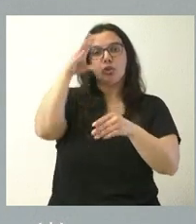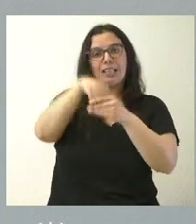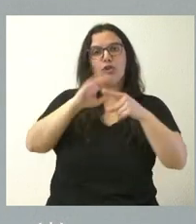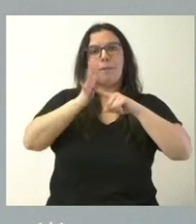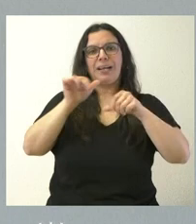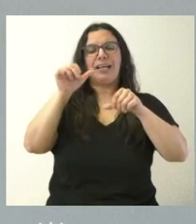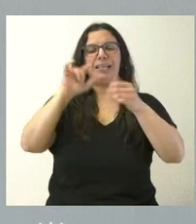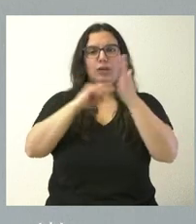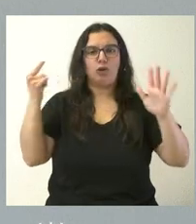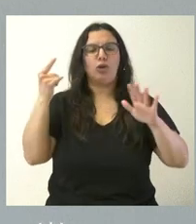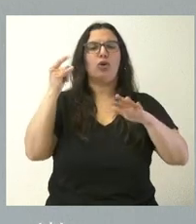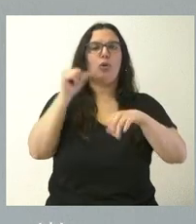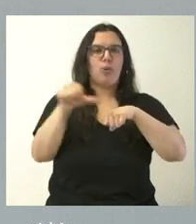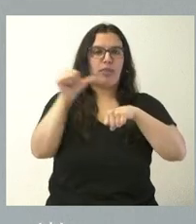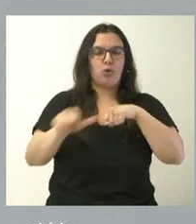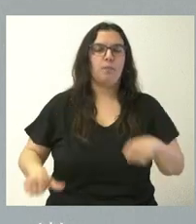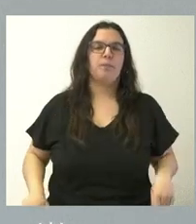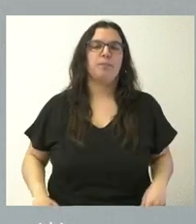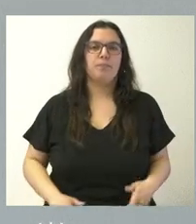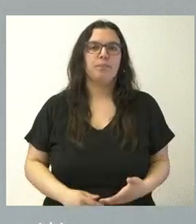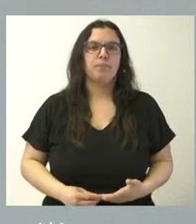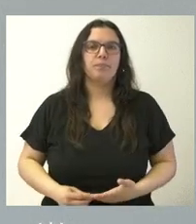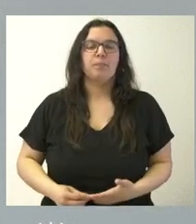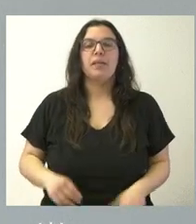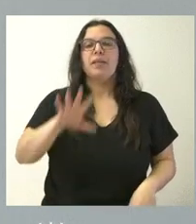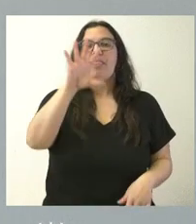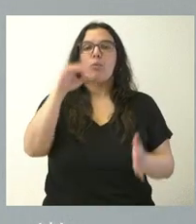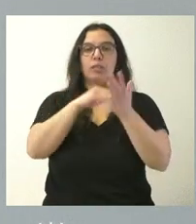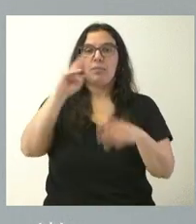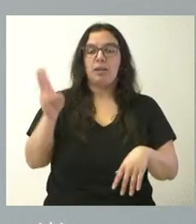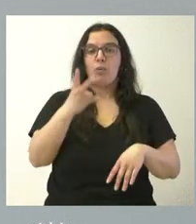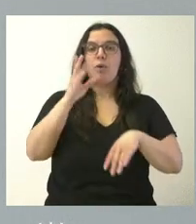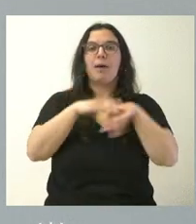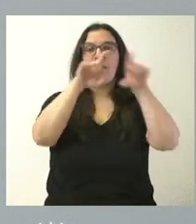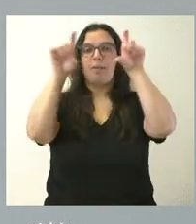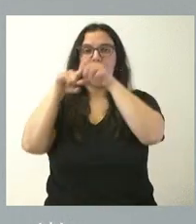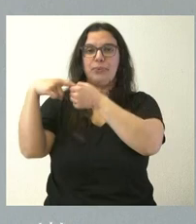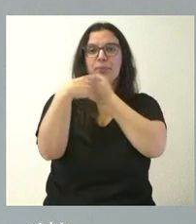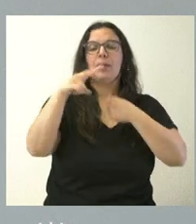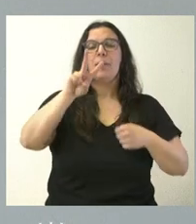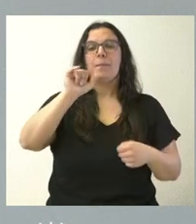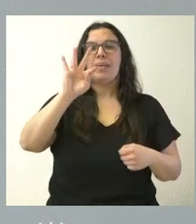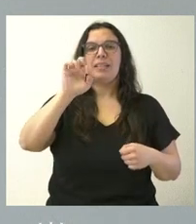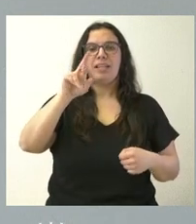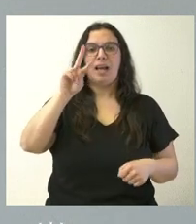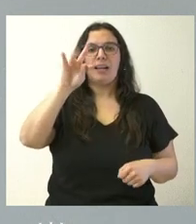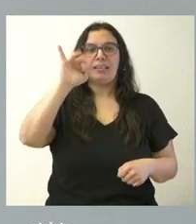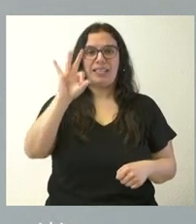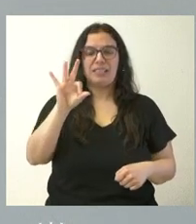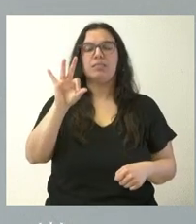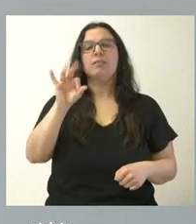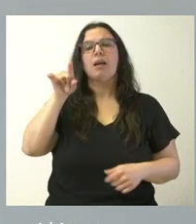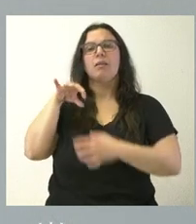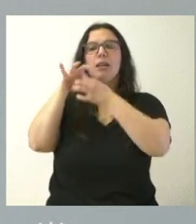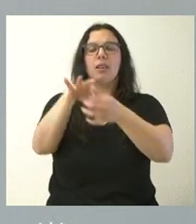Tecnológico de Boecillo. 50.000 euros al clúster Vitartis, que es el que tiene relación